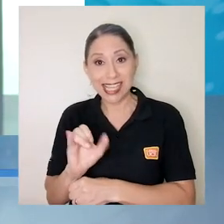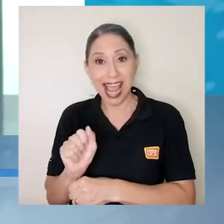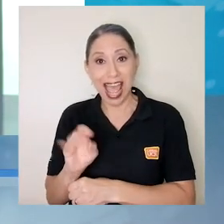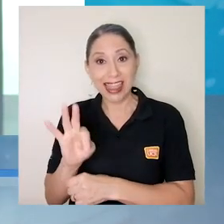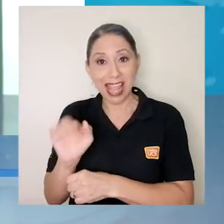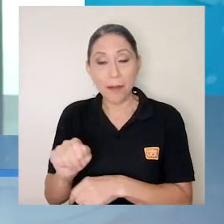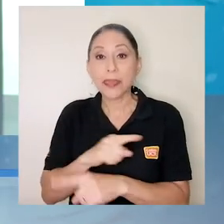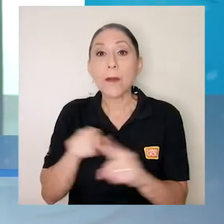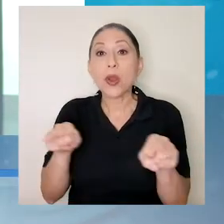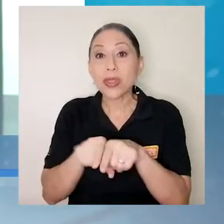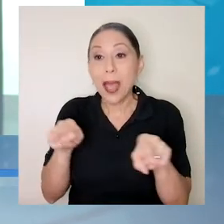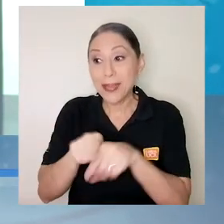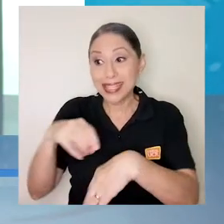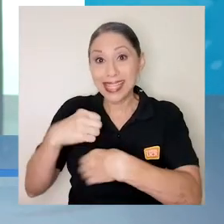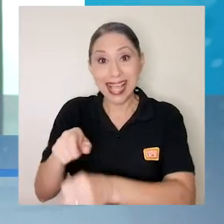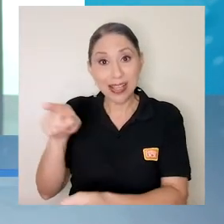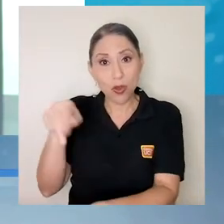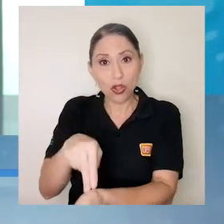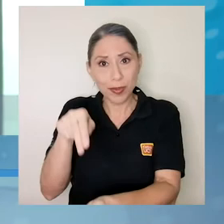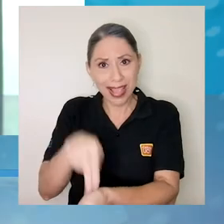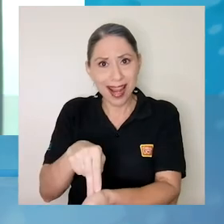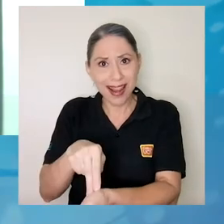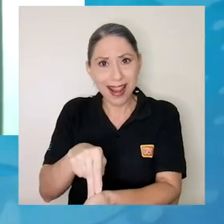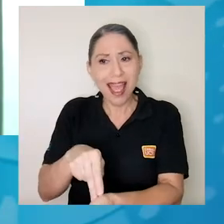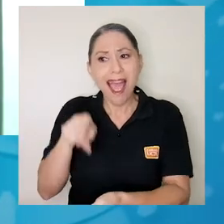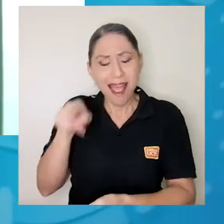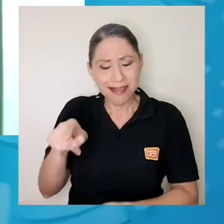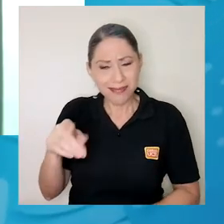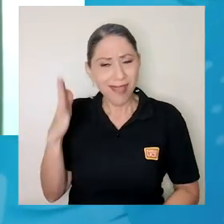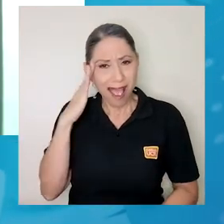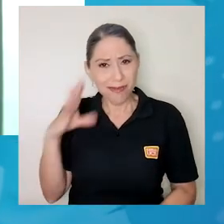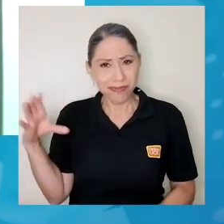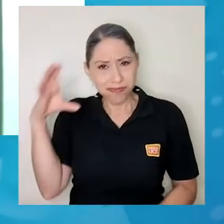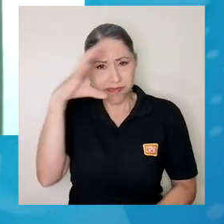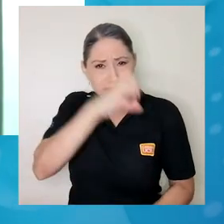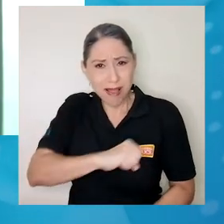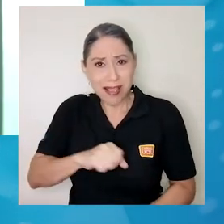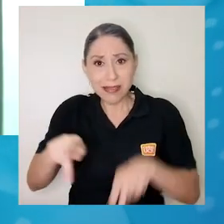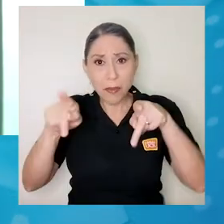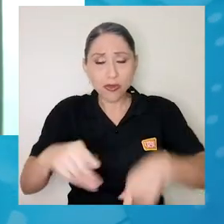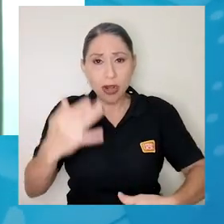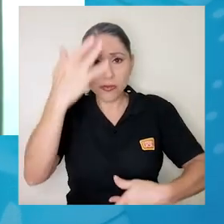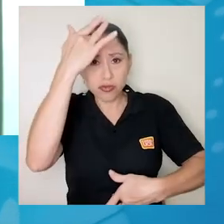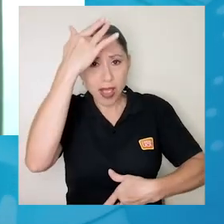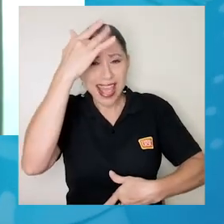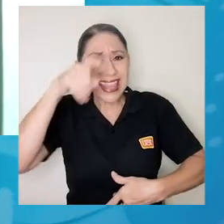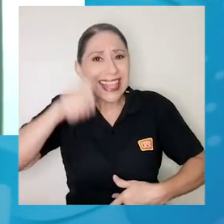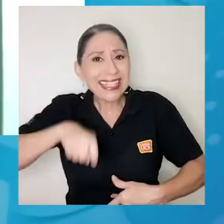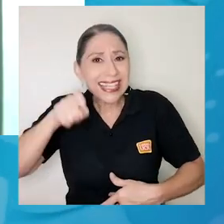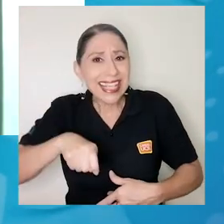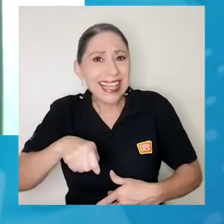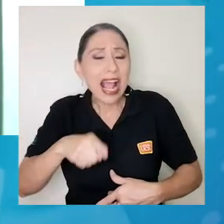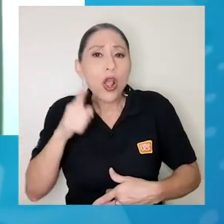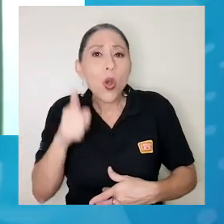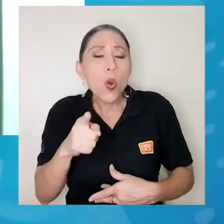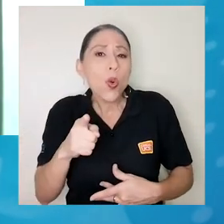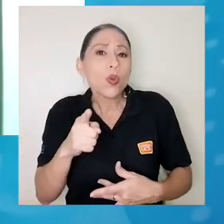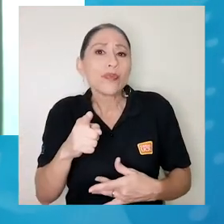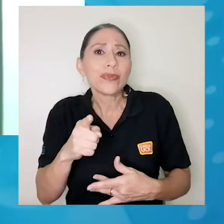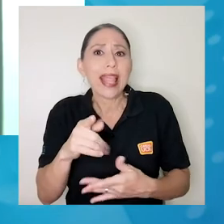se hacen en el hospital, se puede saber si los pacientes necesitan de alguna manera un